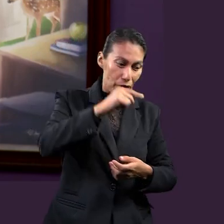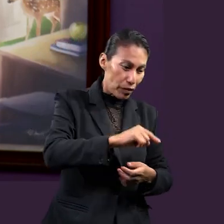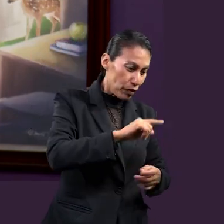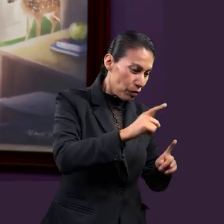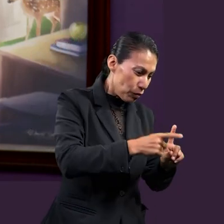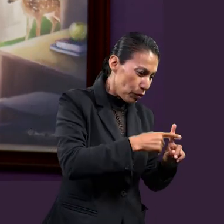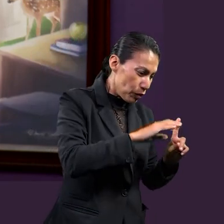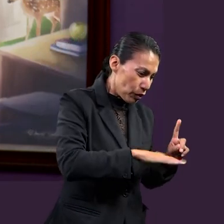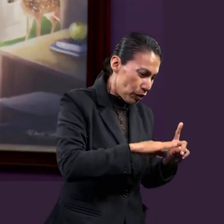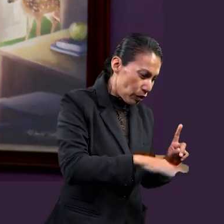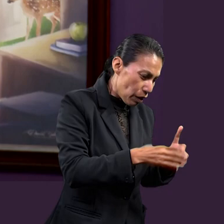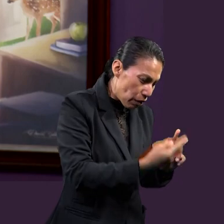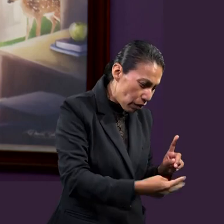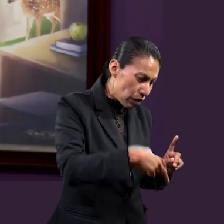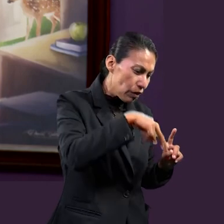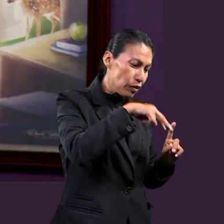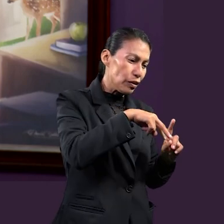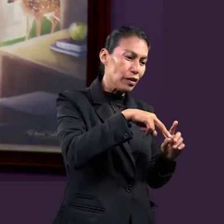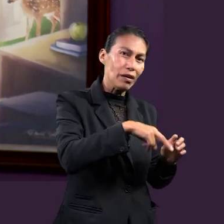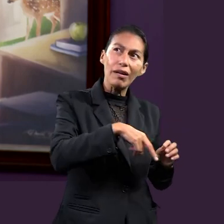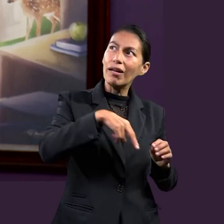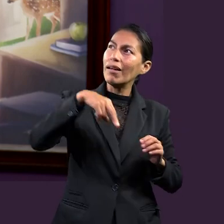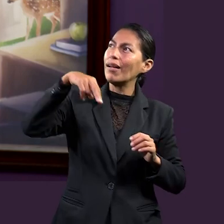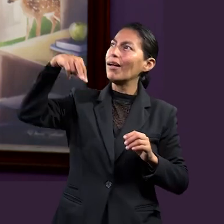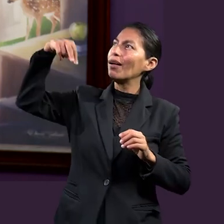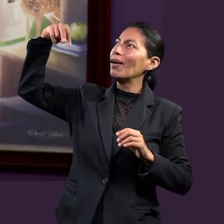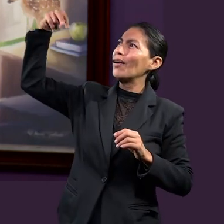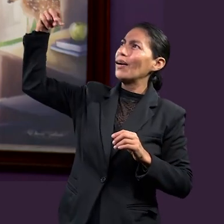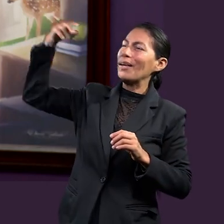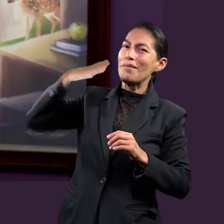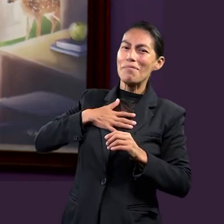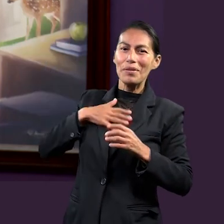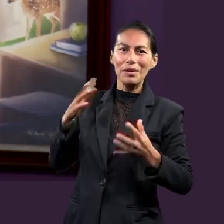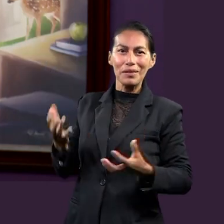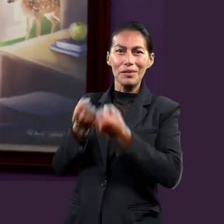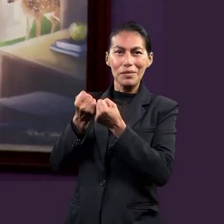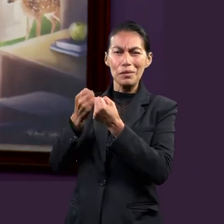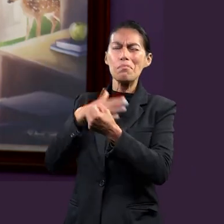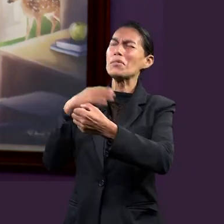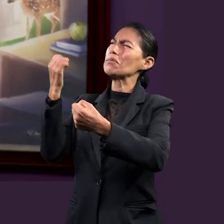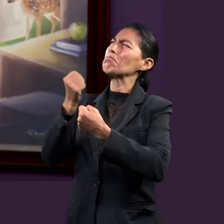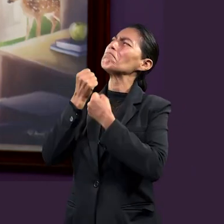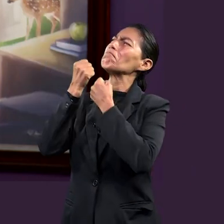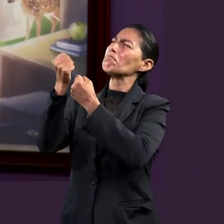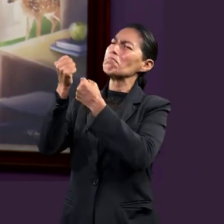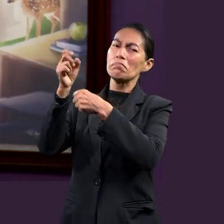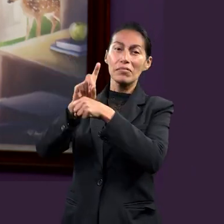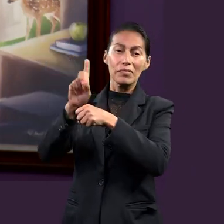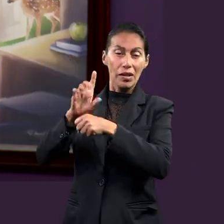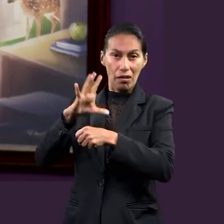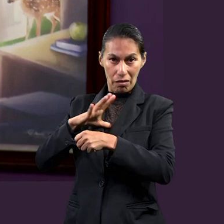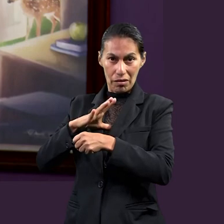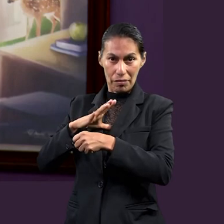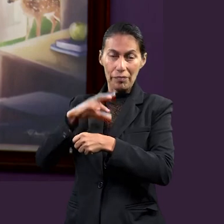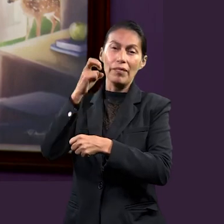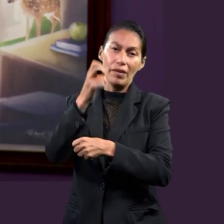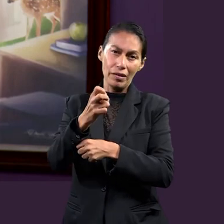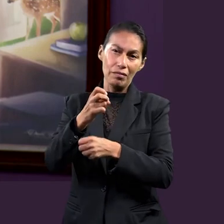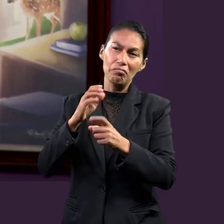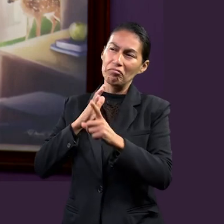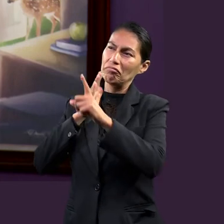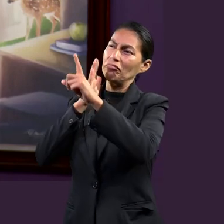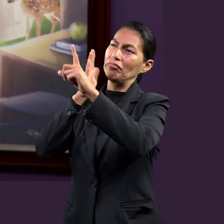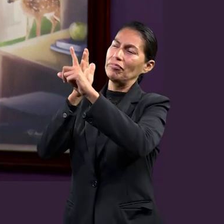recordar que Cristo, resucitado, ascendido y entronizado, o sea, que están en el cielo, esa